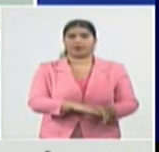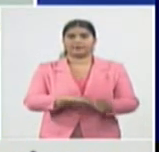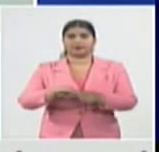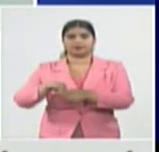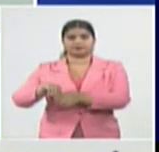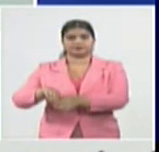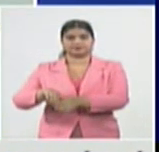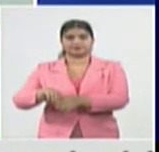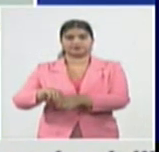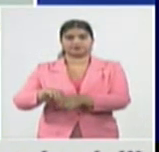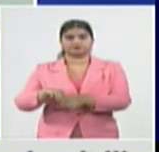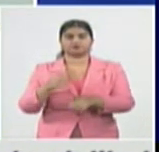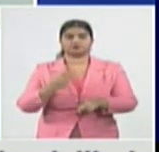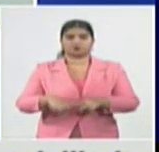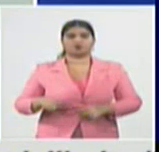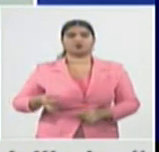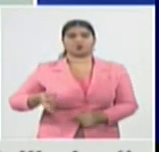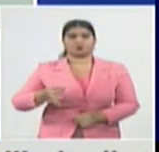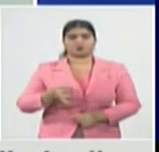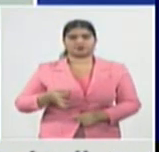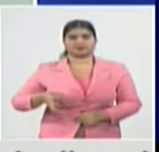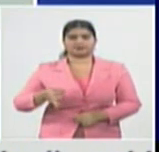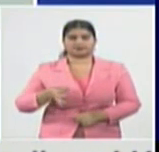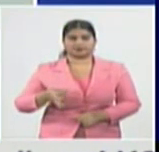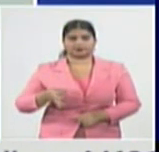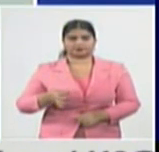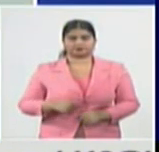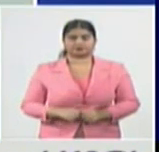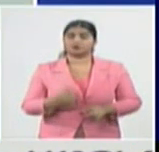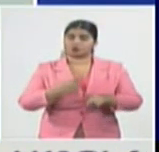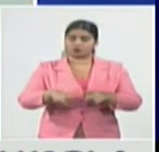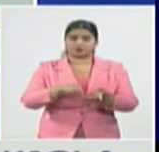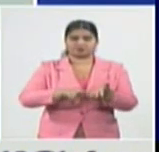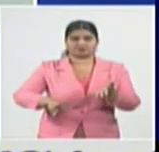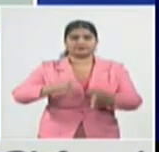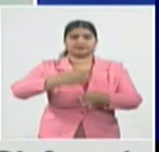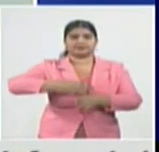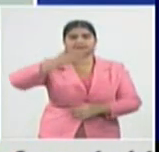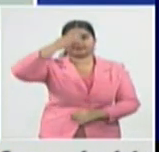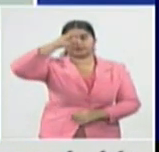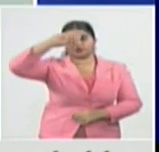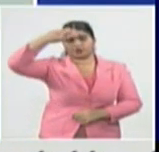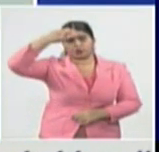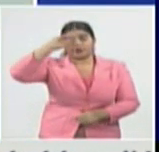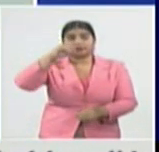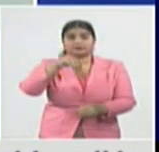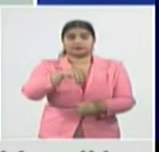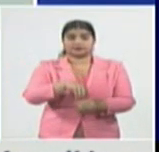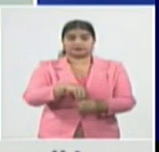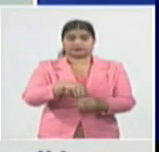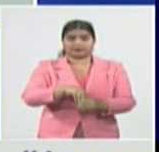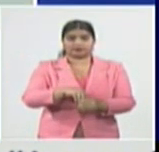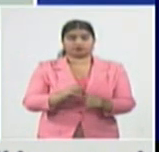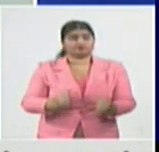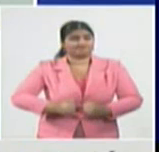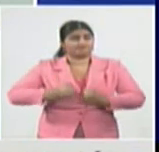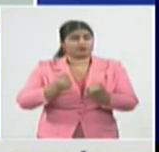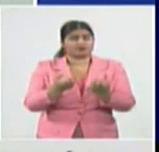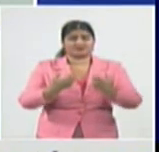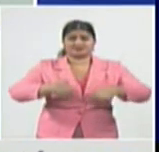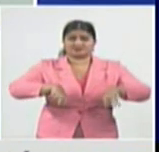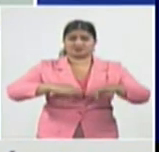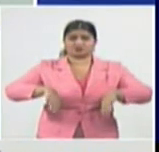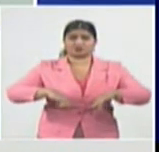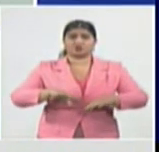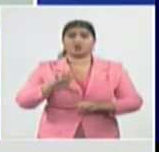vamos a ver cuál es la situación de Santiago de Cuba, Santiago de Cuba, con una fuerte transmisión, en el oriente, 581,